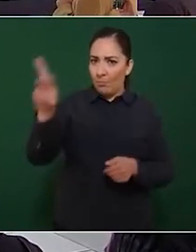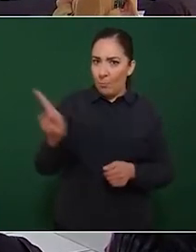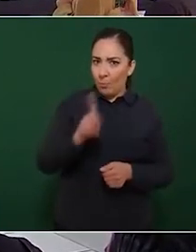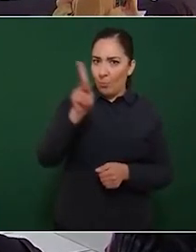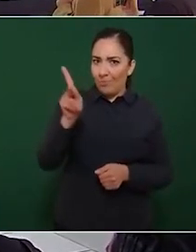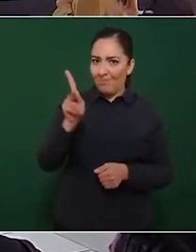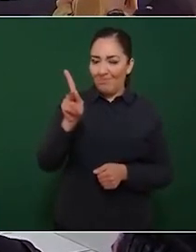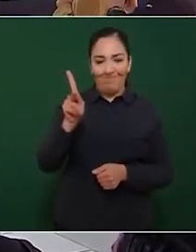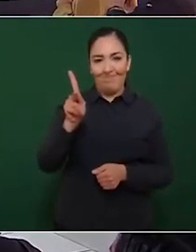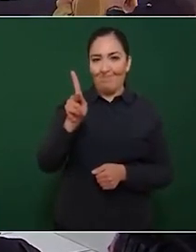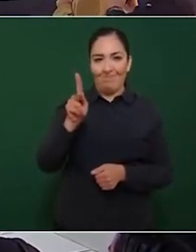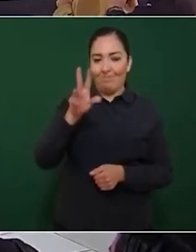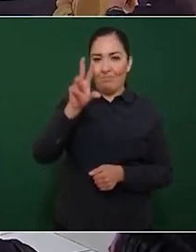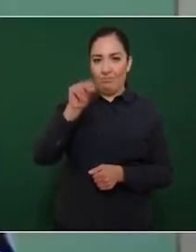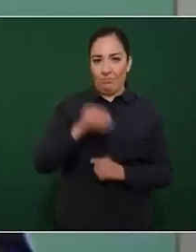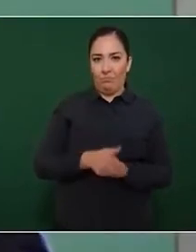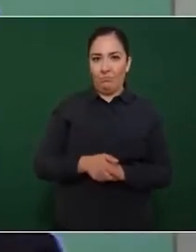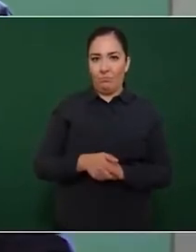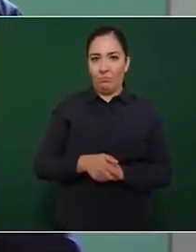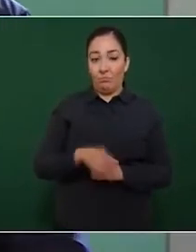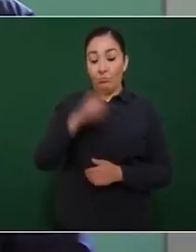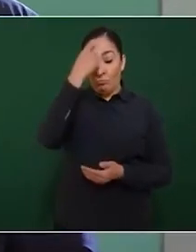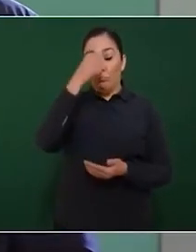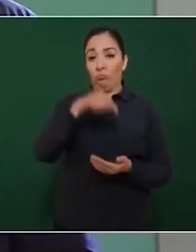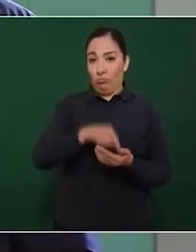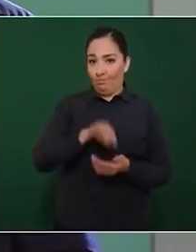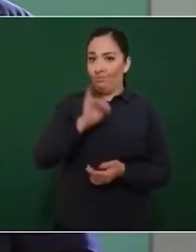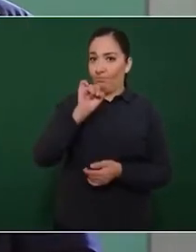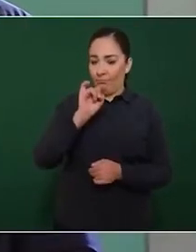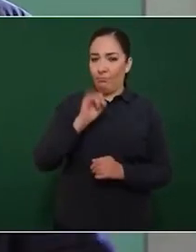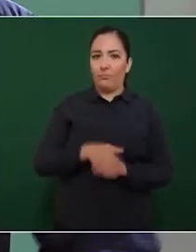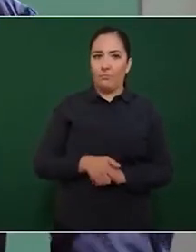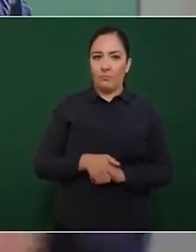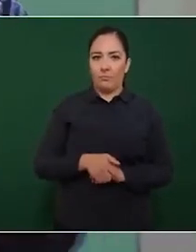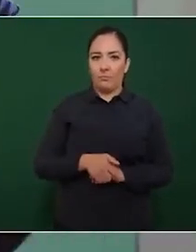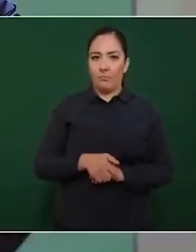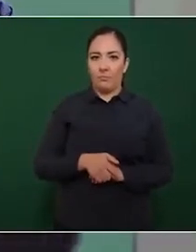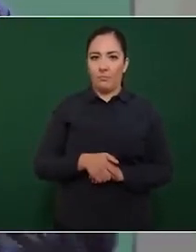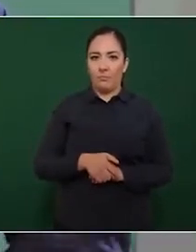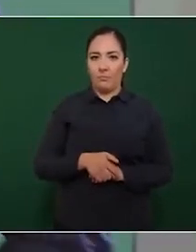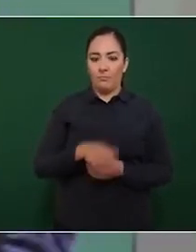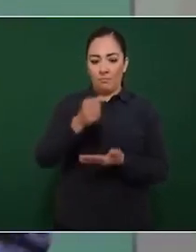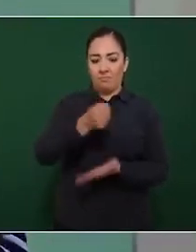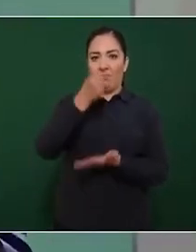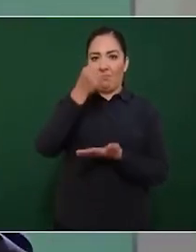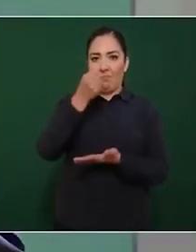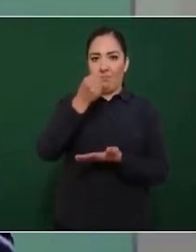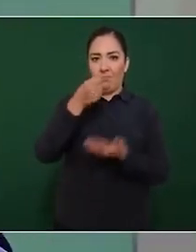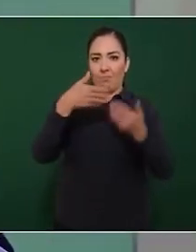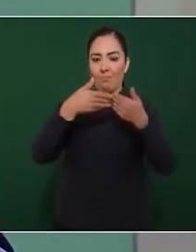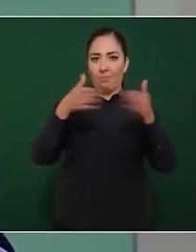y yo creo que sí es dinero público y lo puedo probar